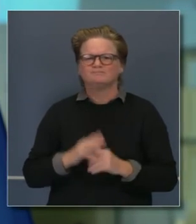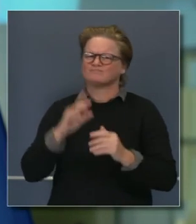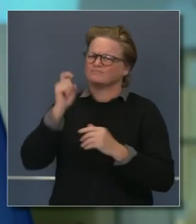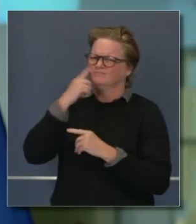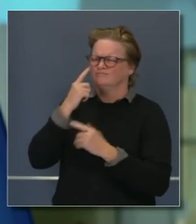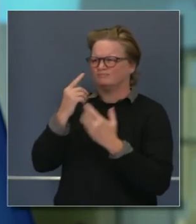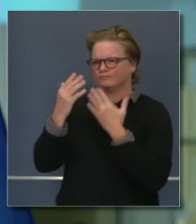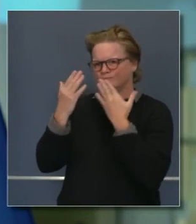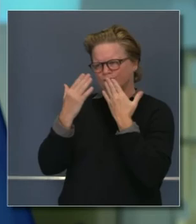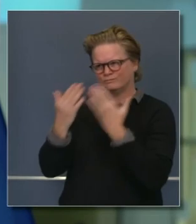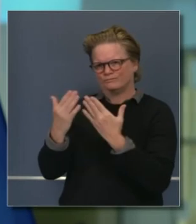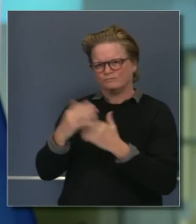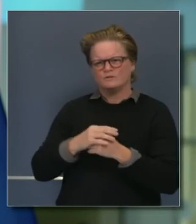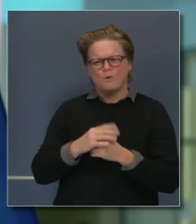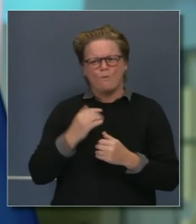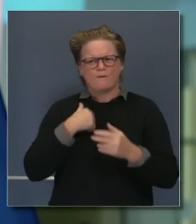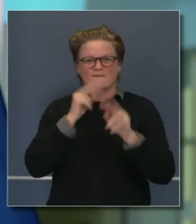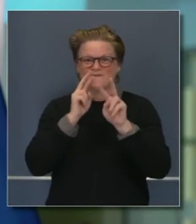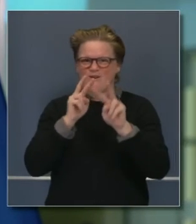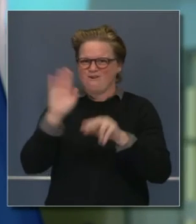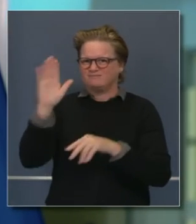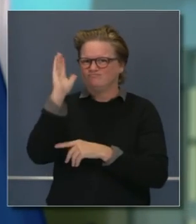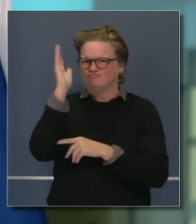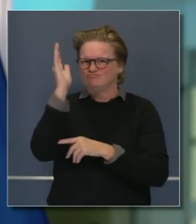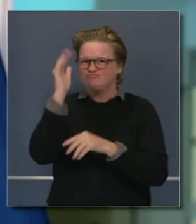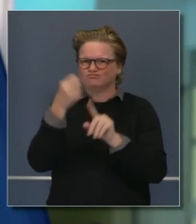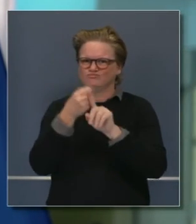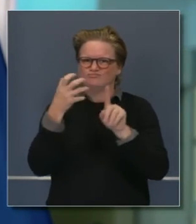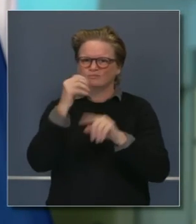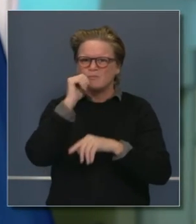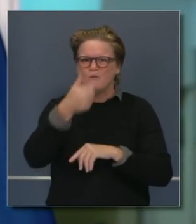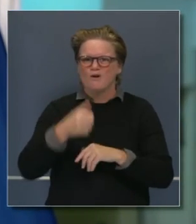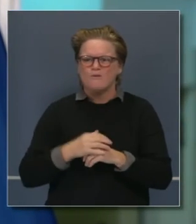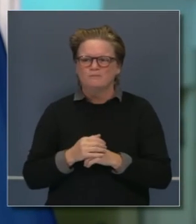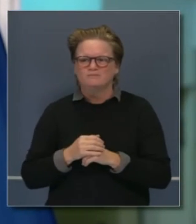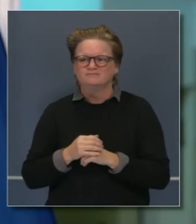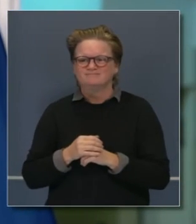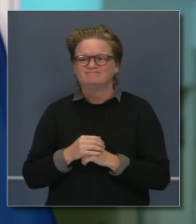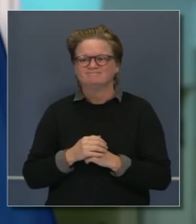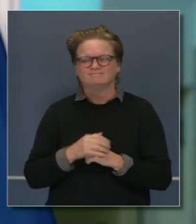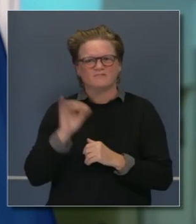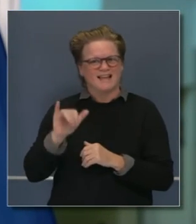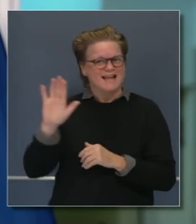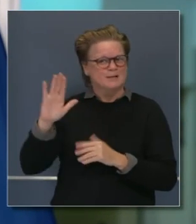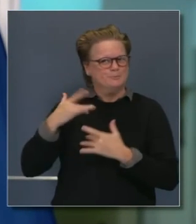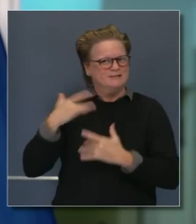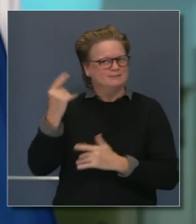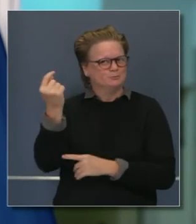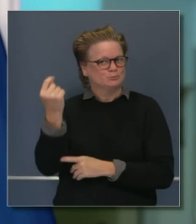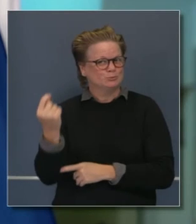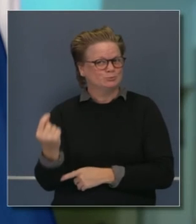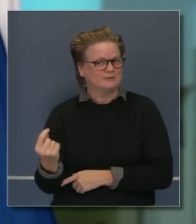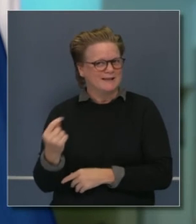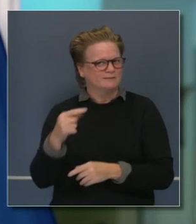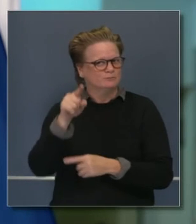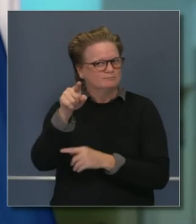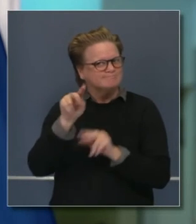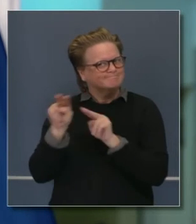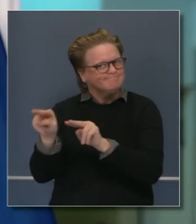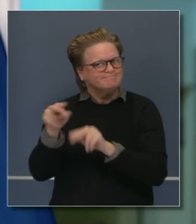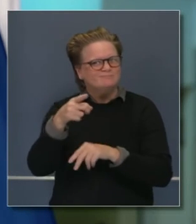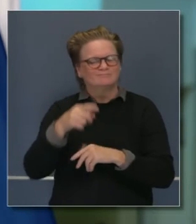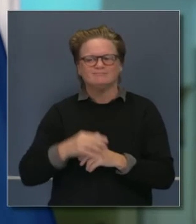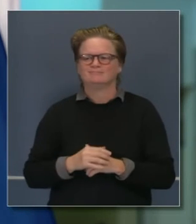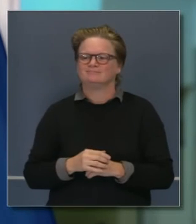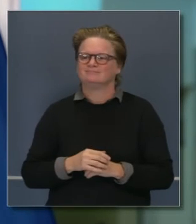Gracias por eso y anticipamos con ganas ver la presentación del Dr. Galley mañana sobre el movimiento de condados de nivel